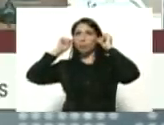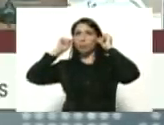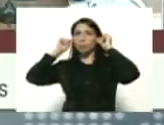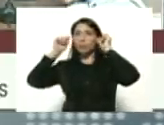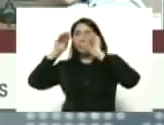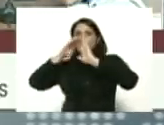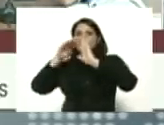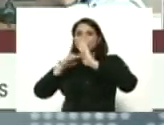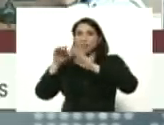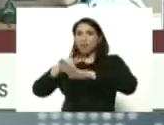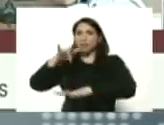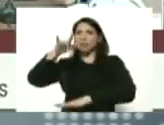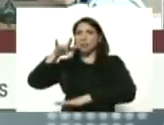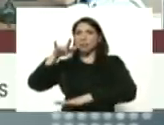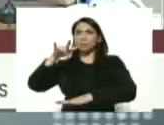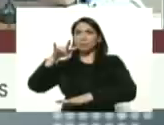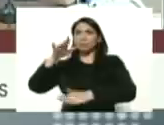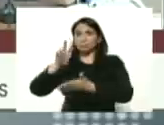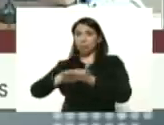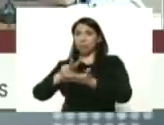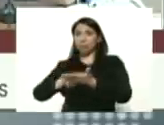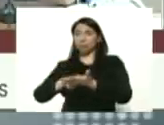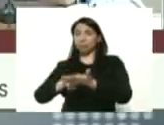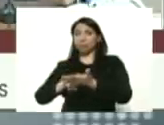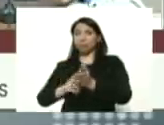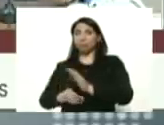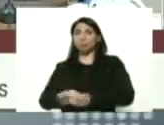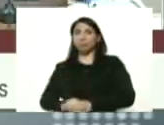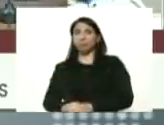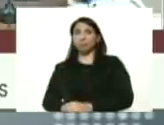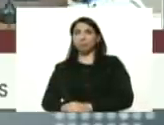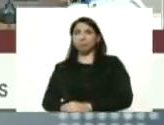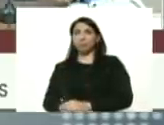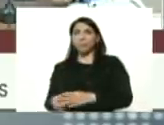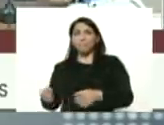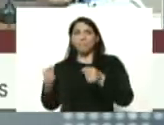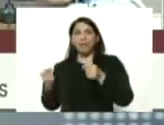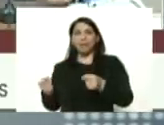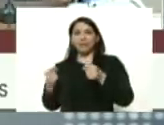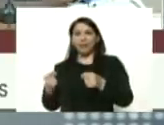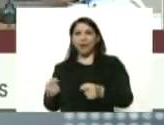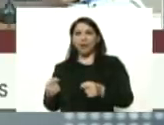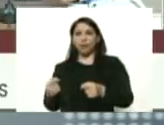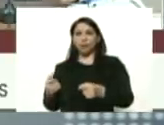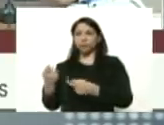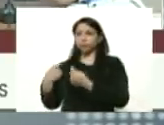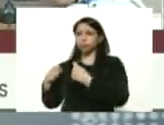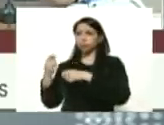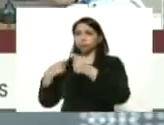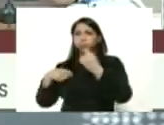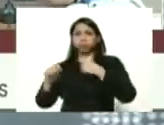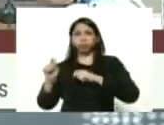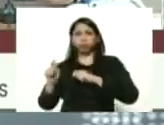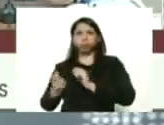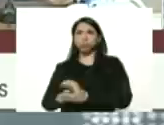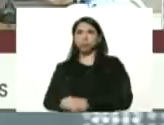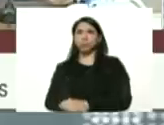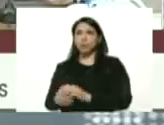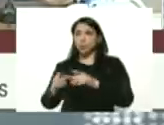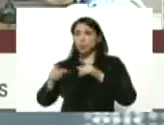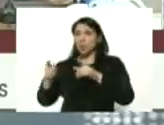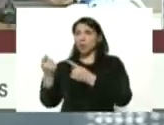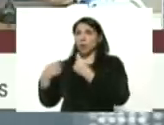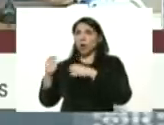medidas extremas ¿verdad? en los mercados abastos supermercados lugares